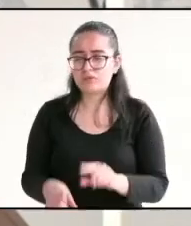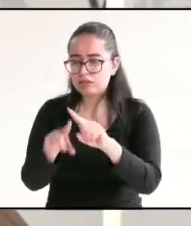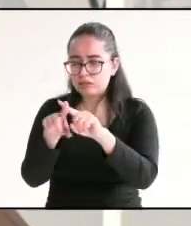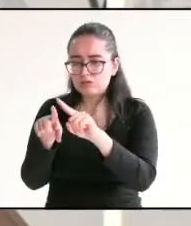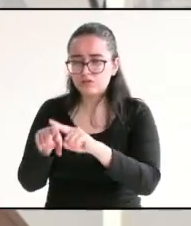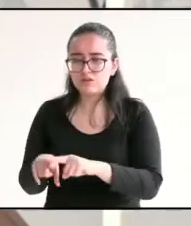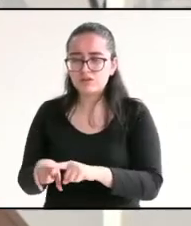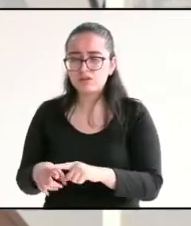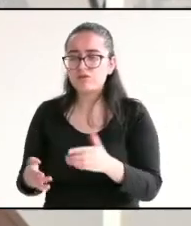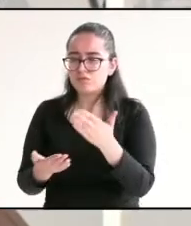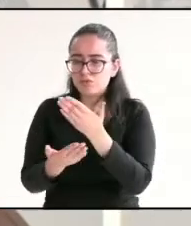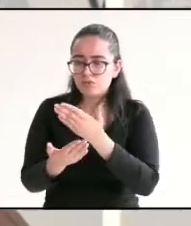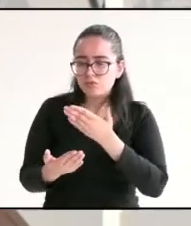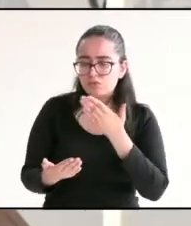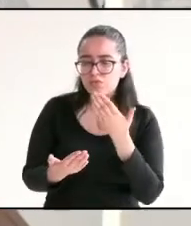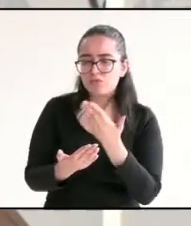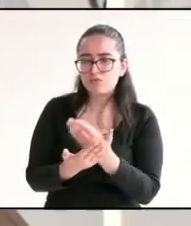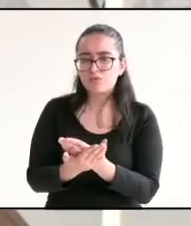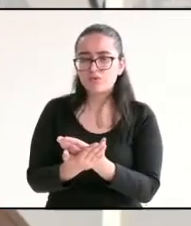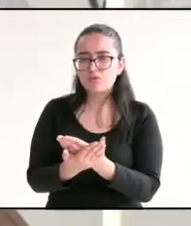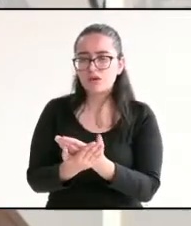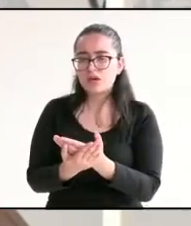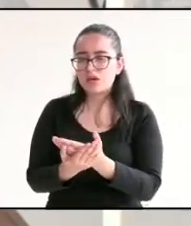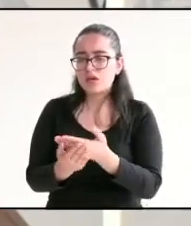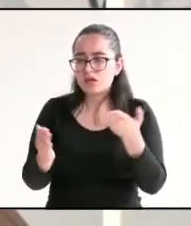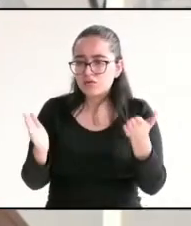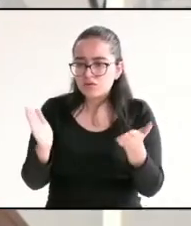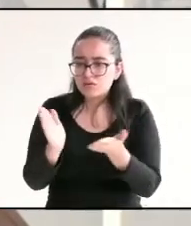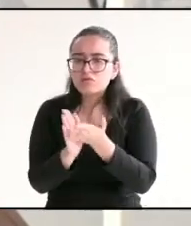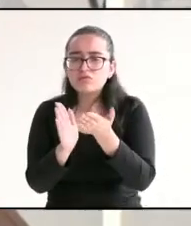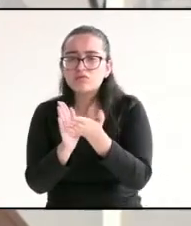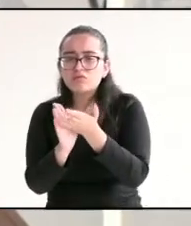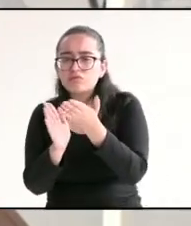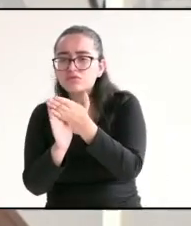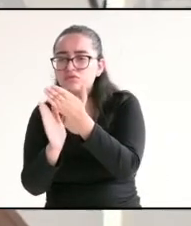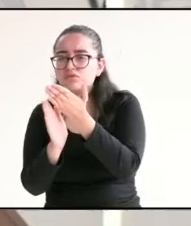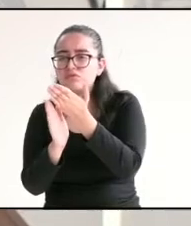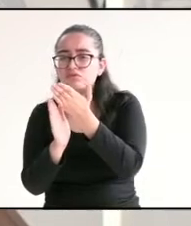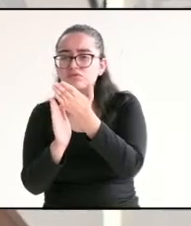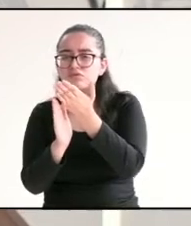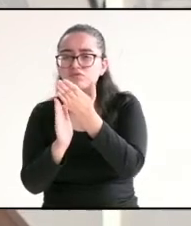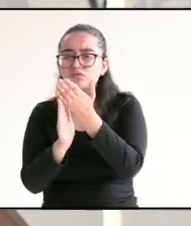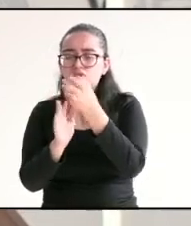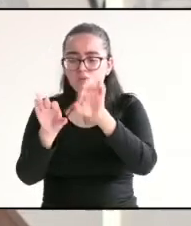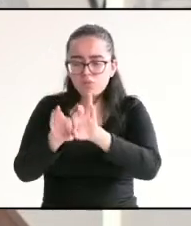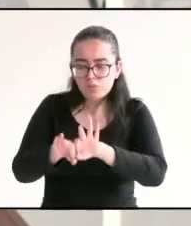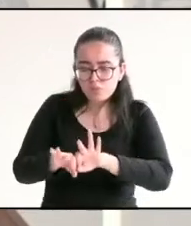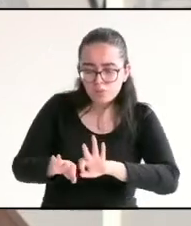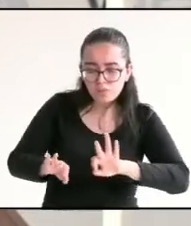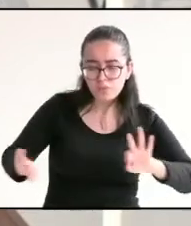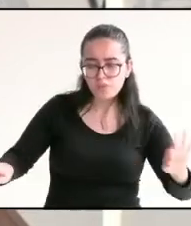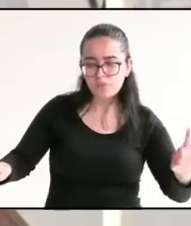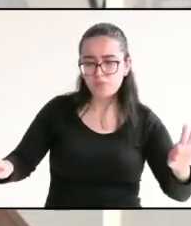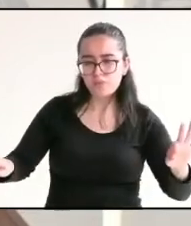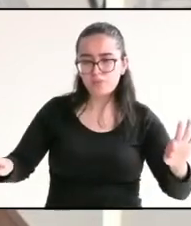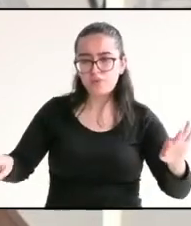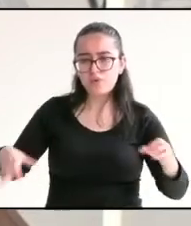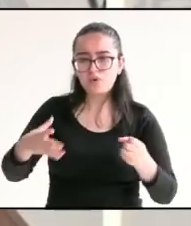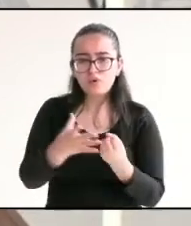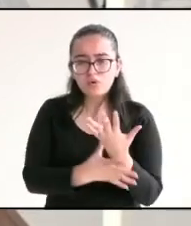nuestra propuesta proveeremos de infraestructura hidráulica, proveeremos de tubería, de tanques